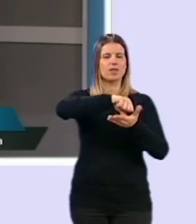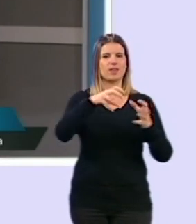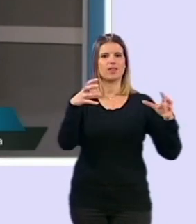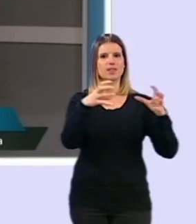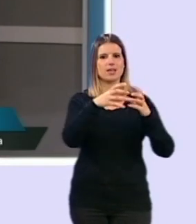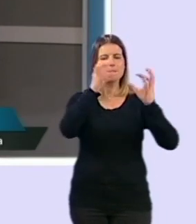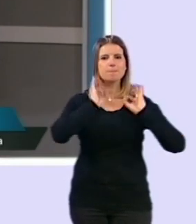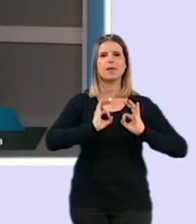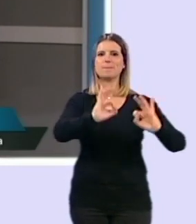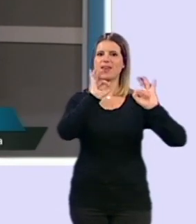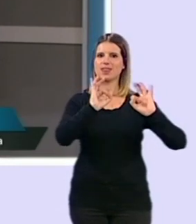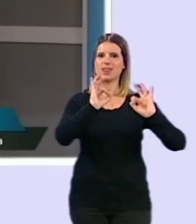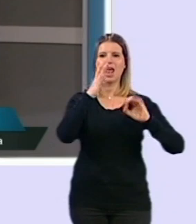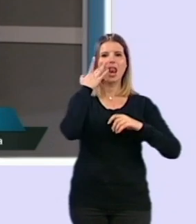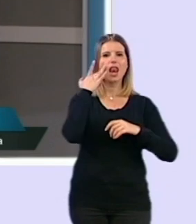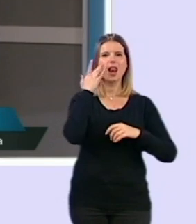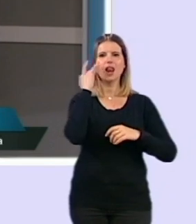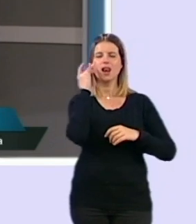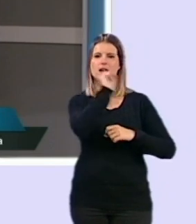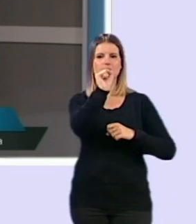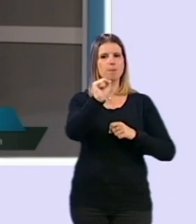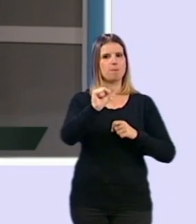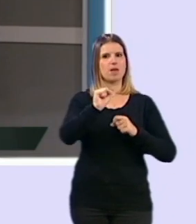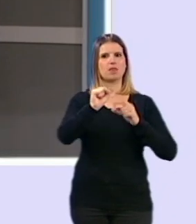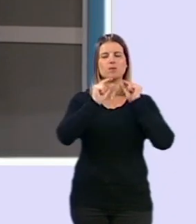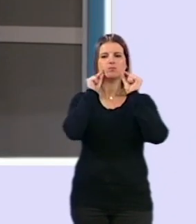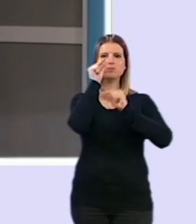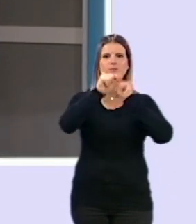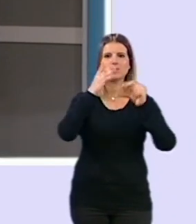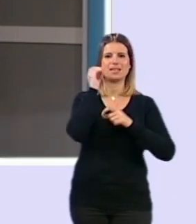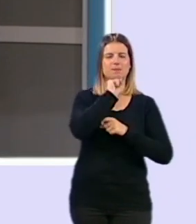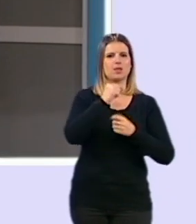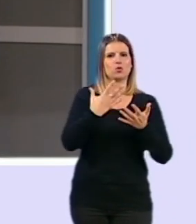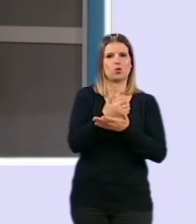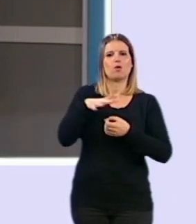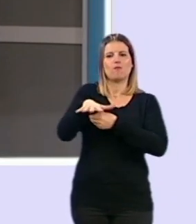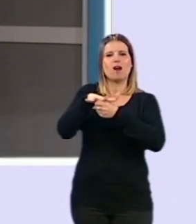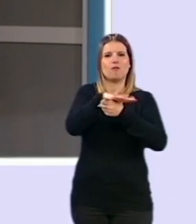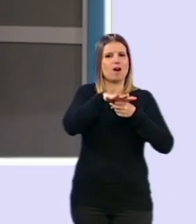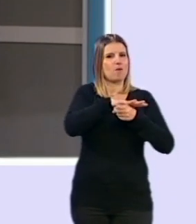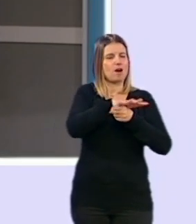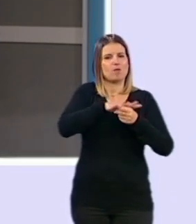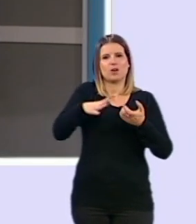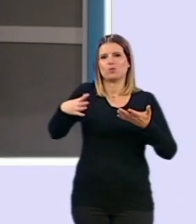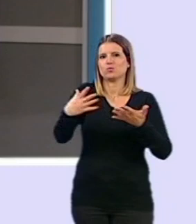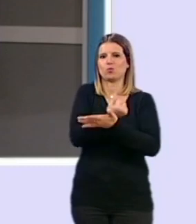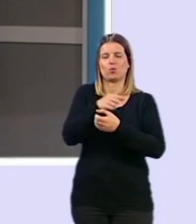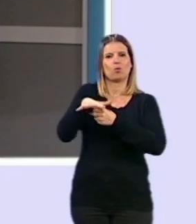especial limpieza y desinfección que hemos estado llevando a todos los barrios y a todos los distritos de nuestra ciudad.